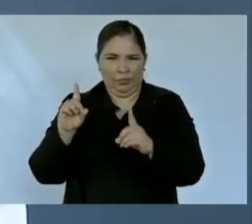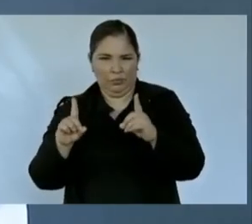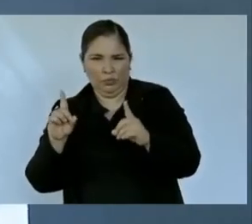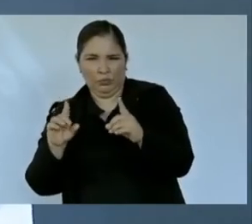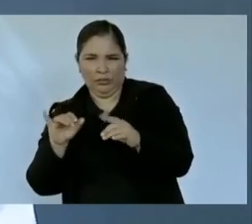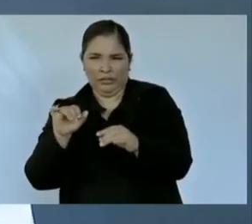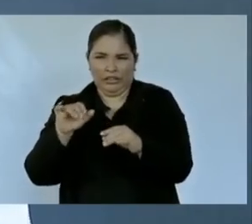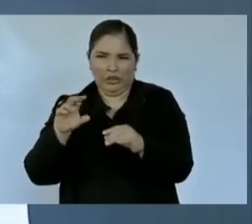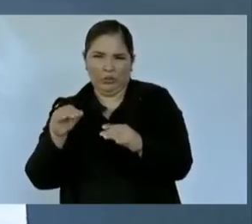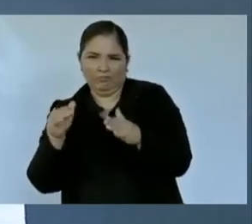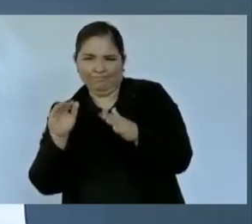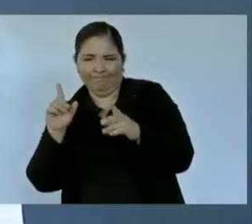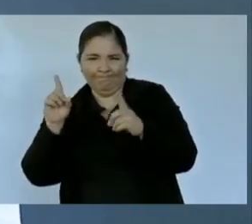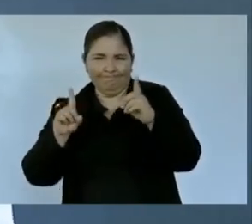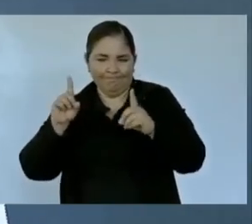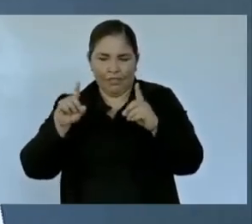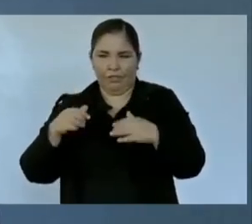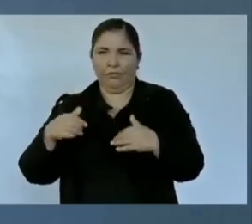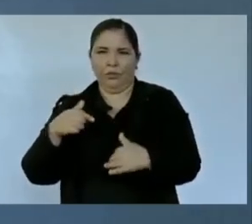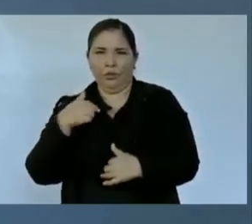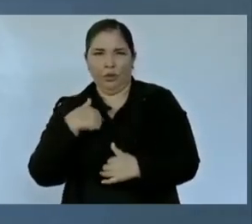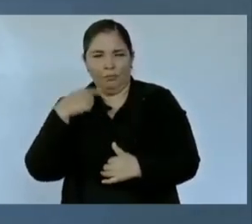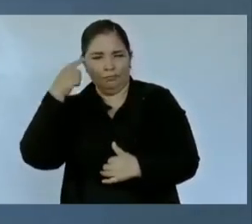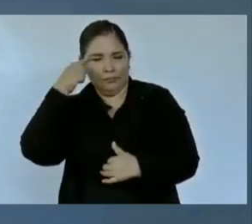Me quedé con eso desde entonces.